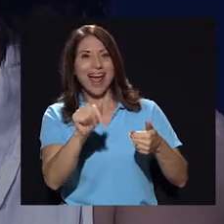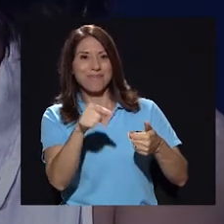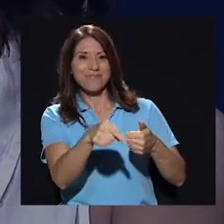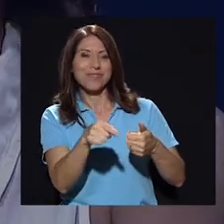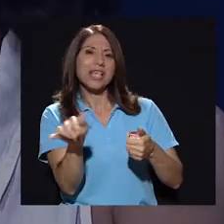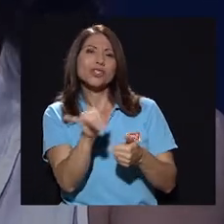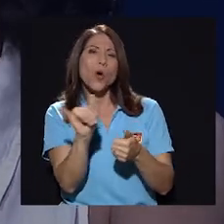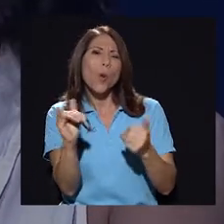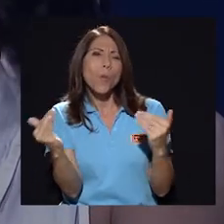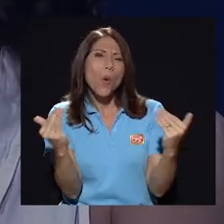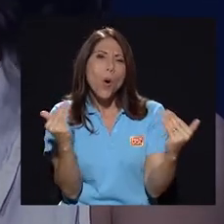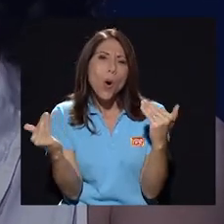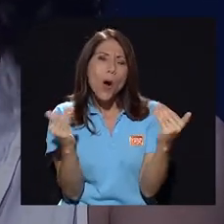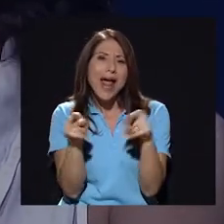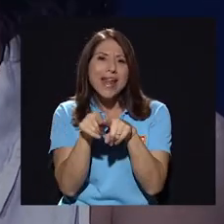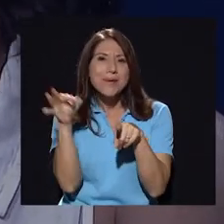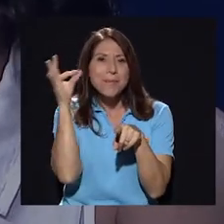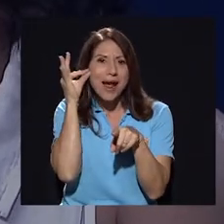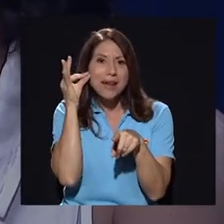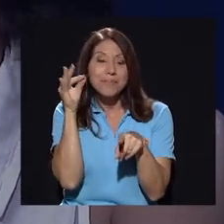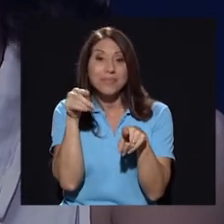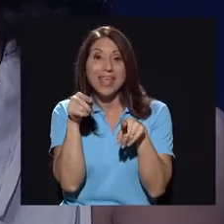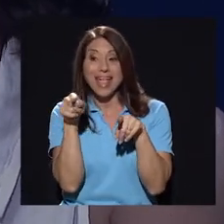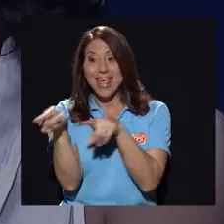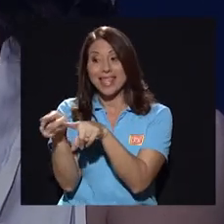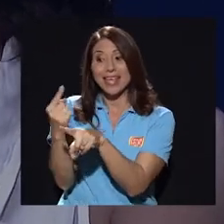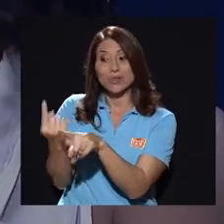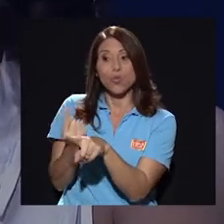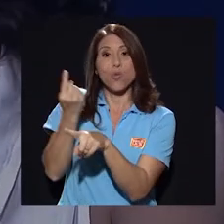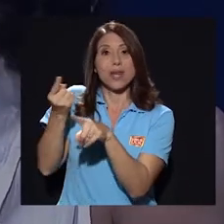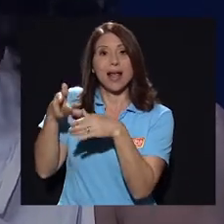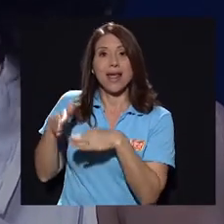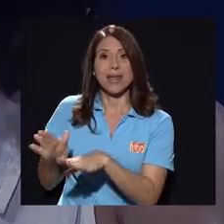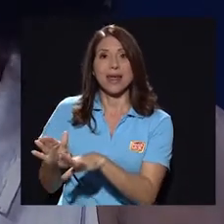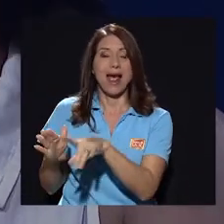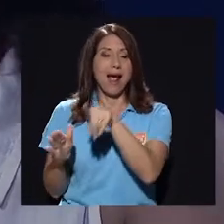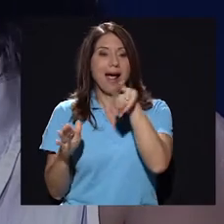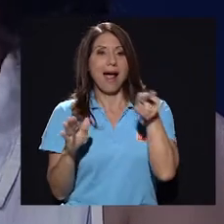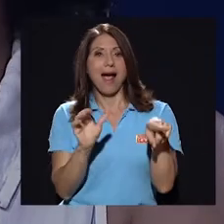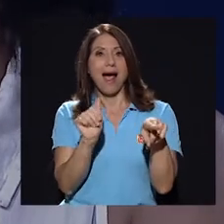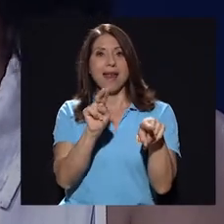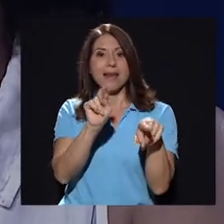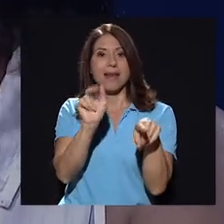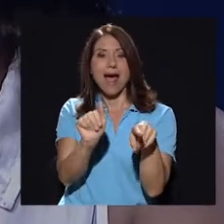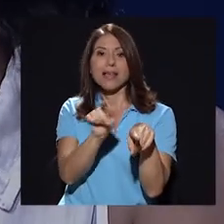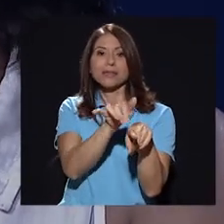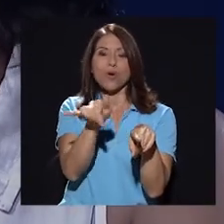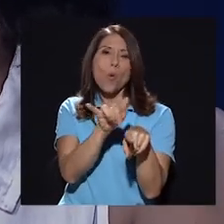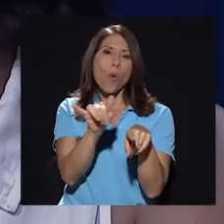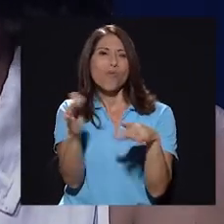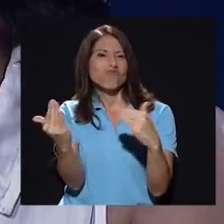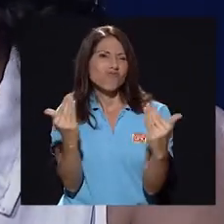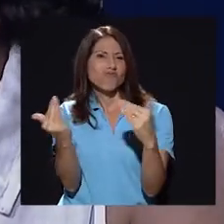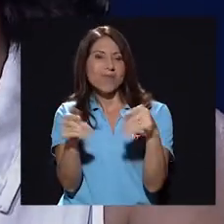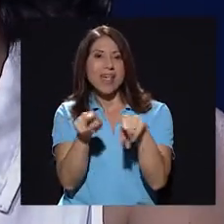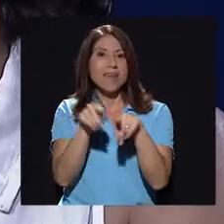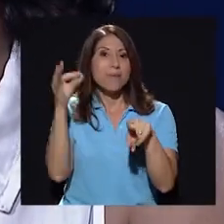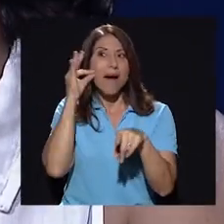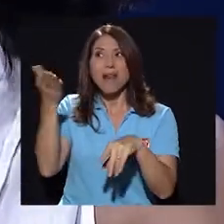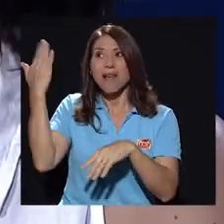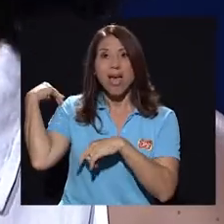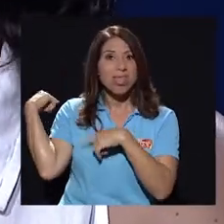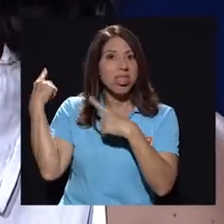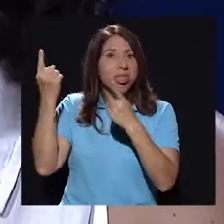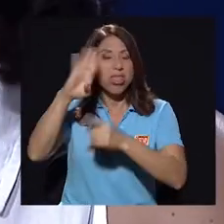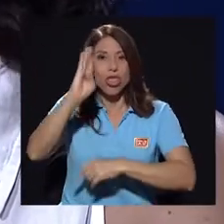que es casi que como su hermana, Soled es hija única, entonces Ana es como esta hermana que nunca tuvo y